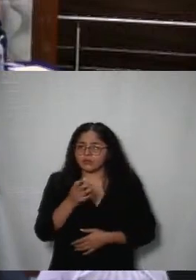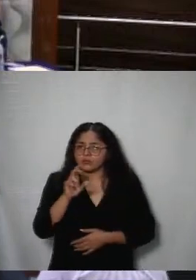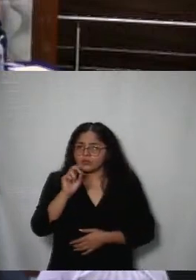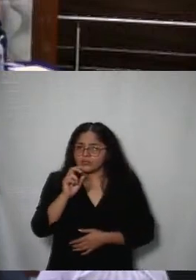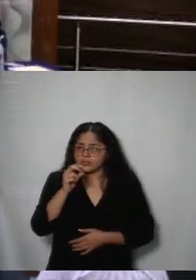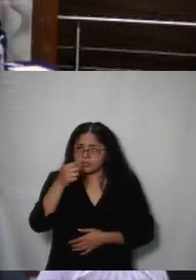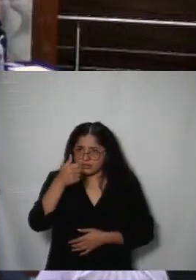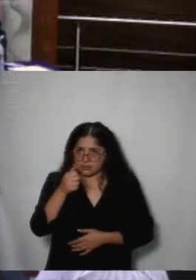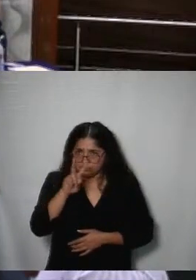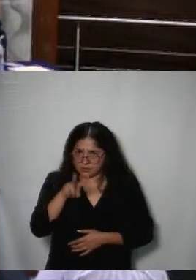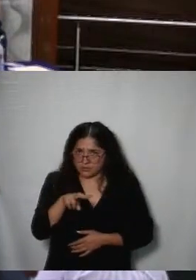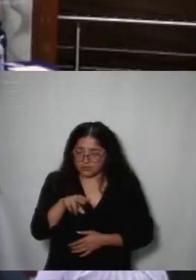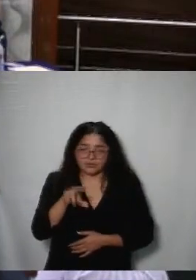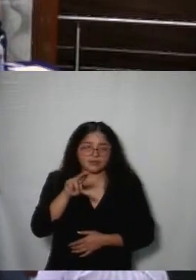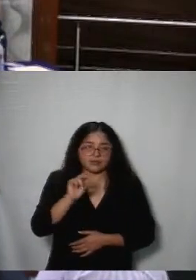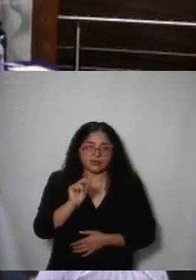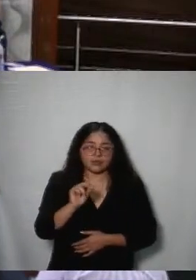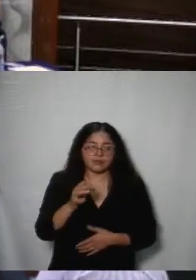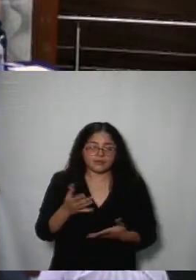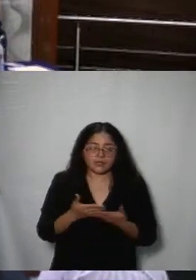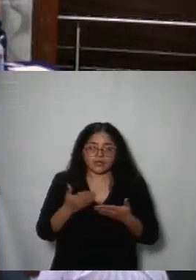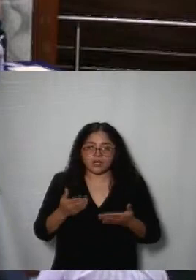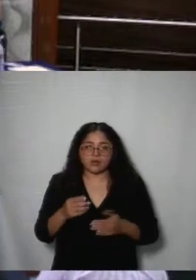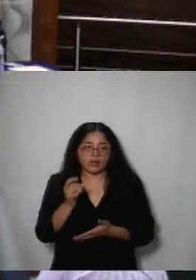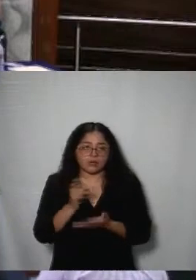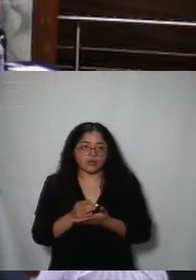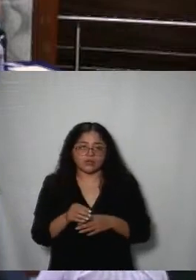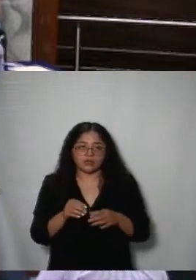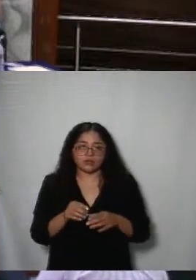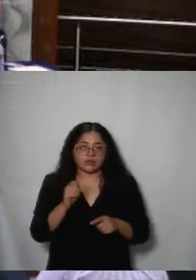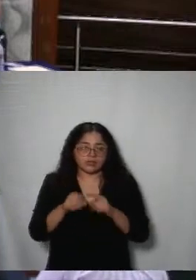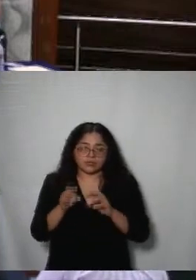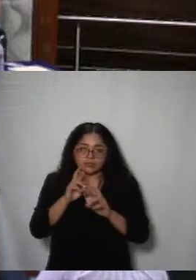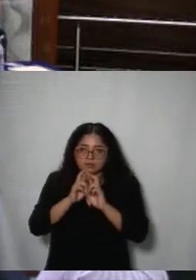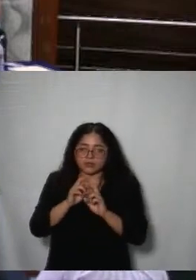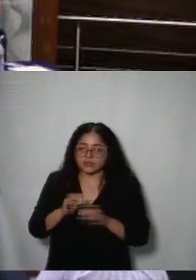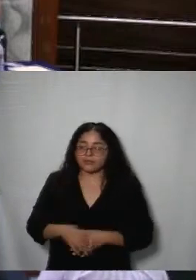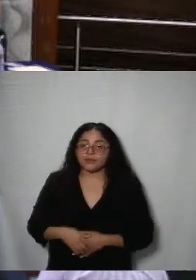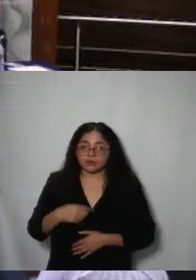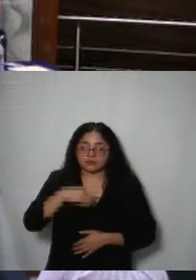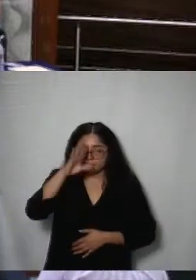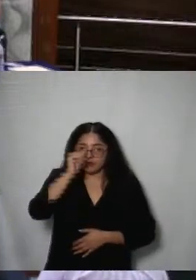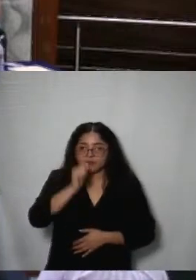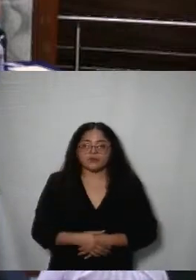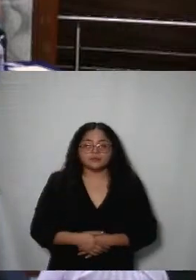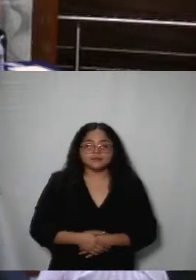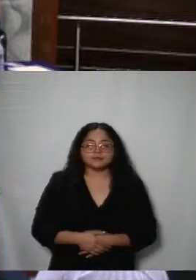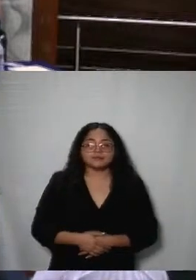436 ¿Va? No, a uno son los con el sentido de desechar A favor